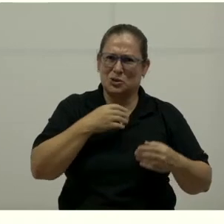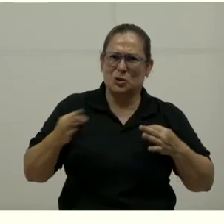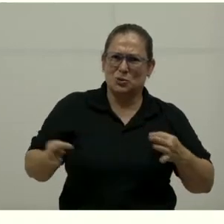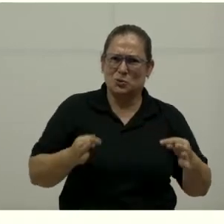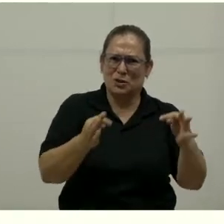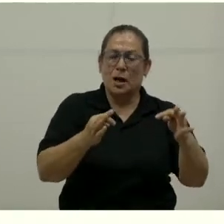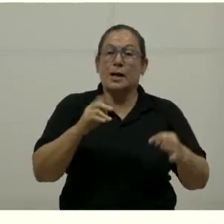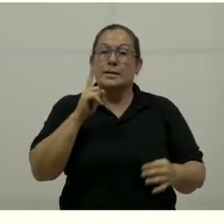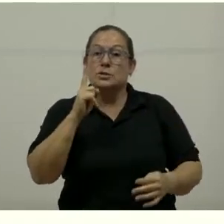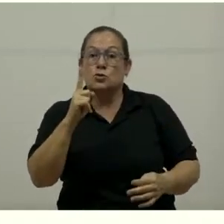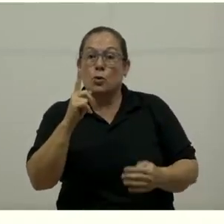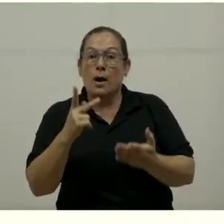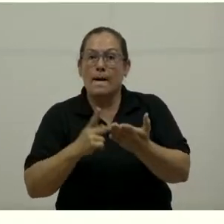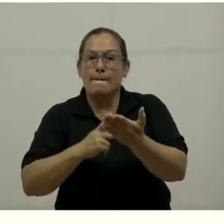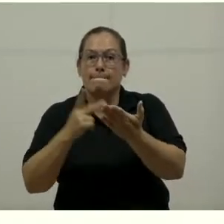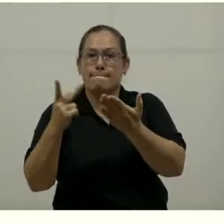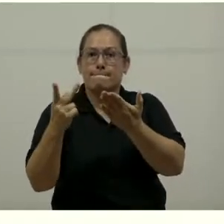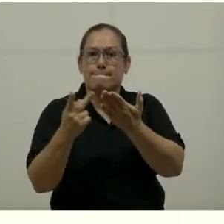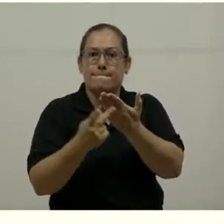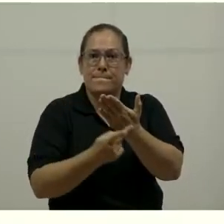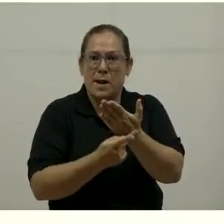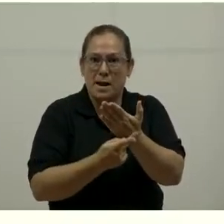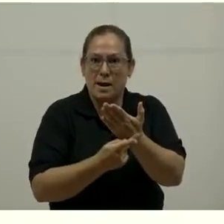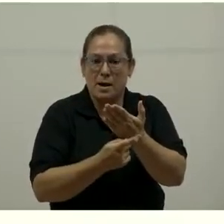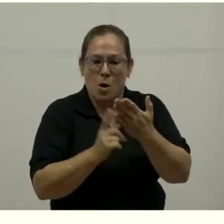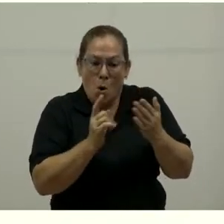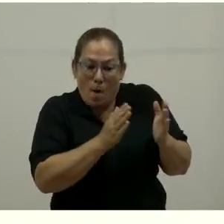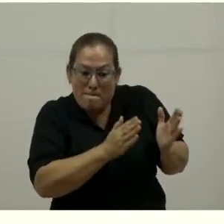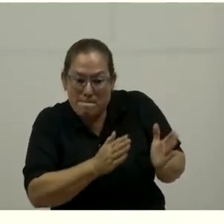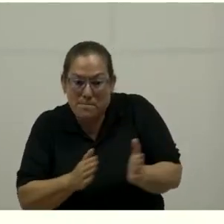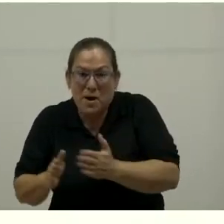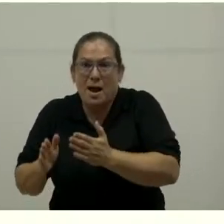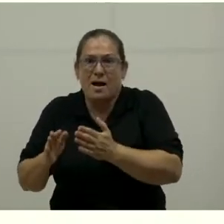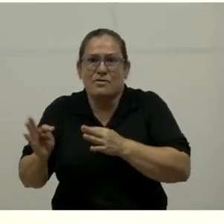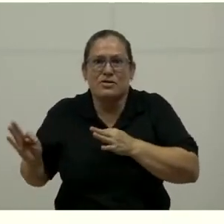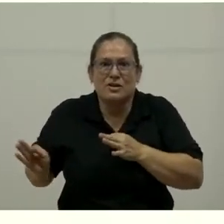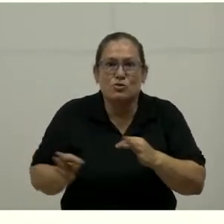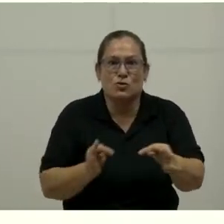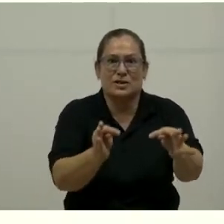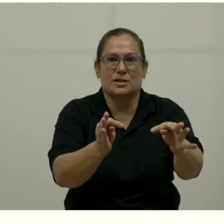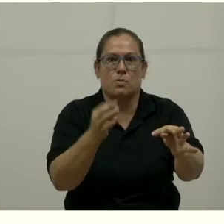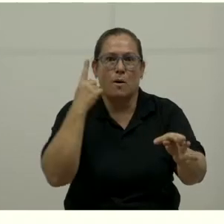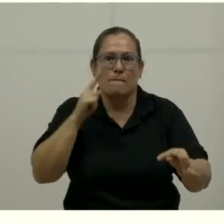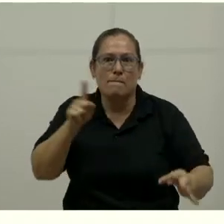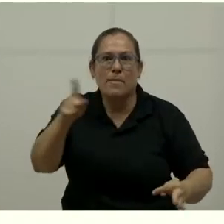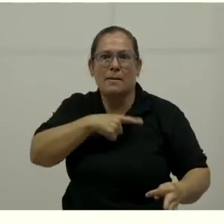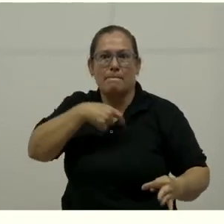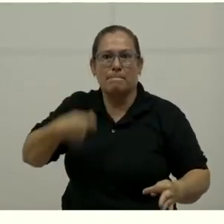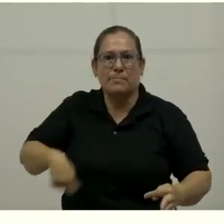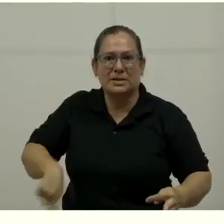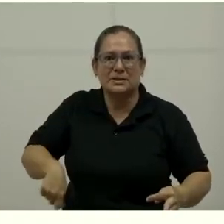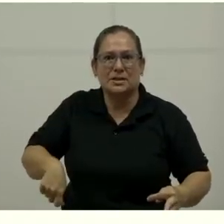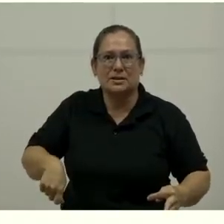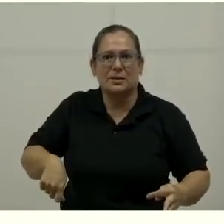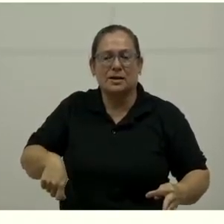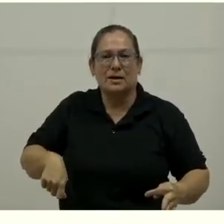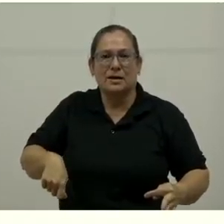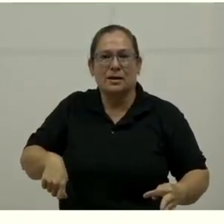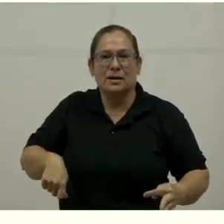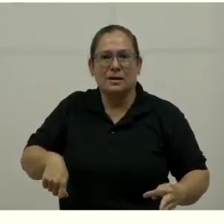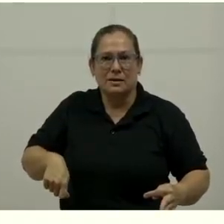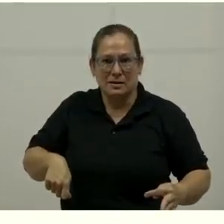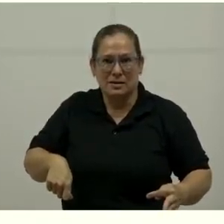programa, esto es un plan de gobierno sobre turismo del próximo presidente de Costa Rica. Y eso es una notoria diferencia.